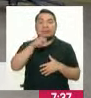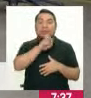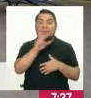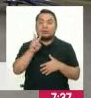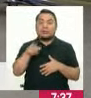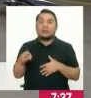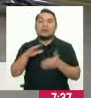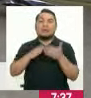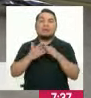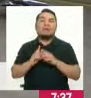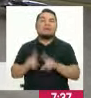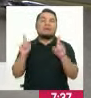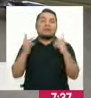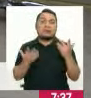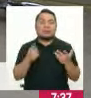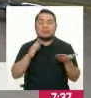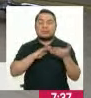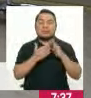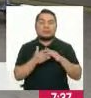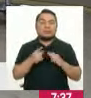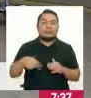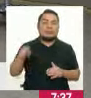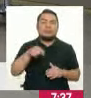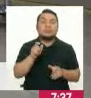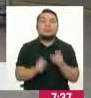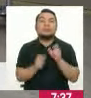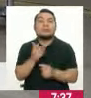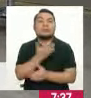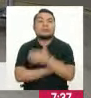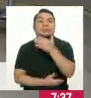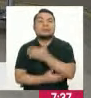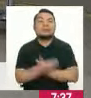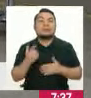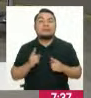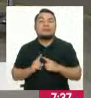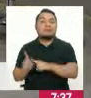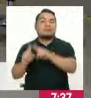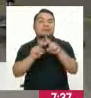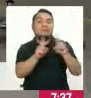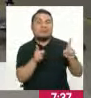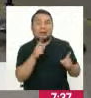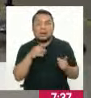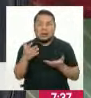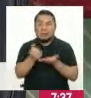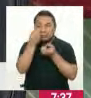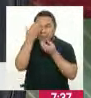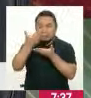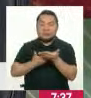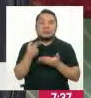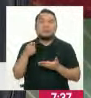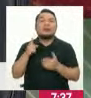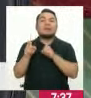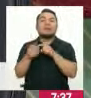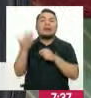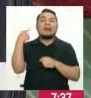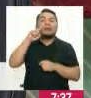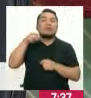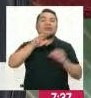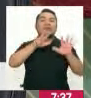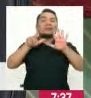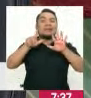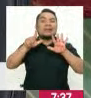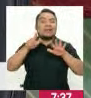población diferente, una población de personas con discapacidad diferente a la que recoge el censo del 2017.